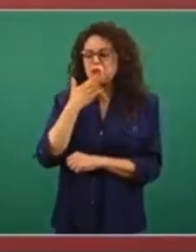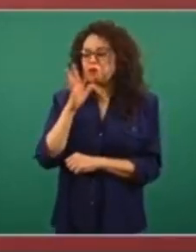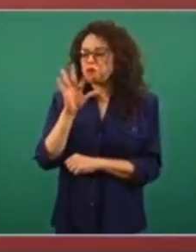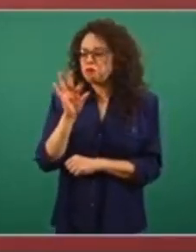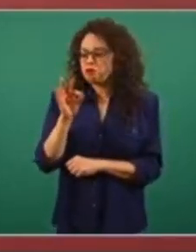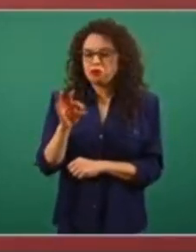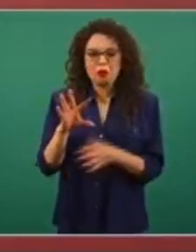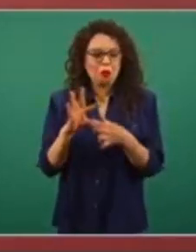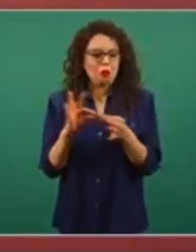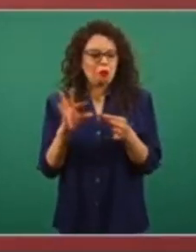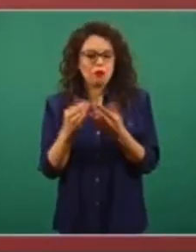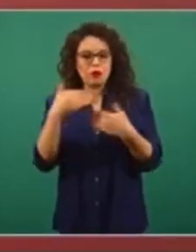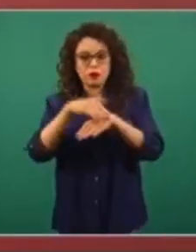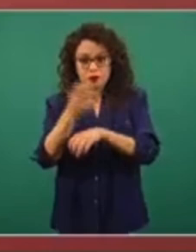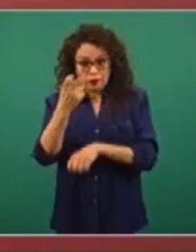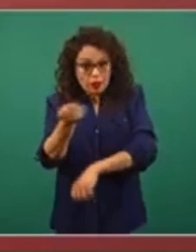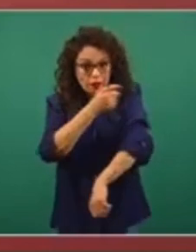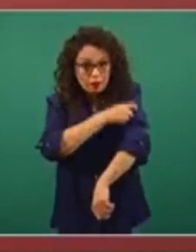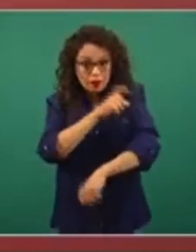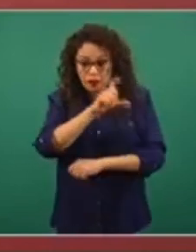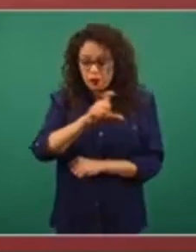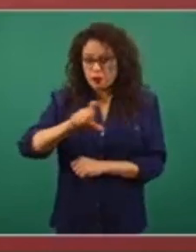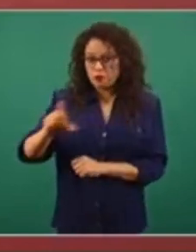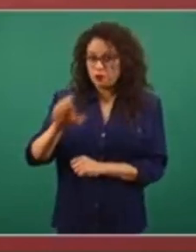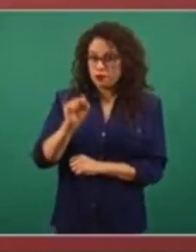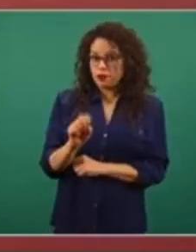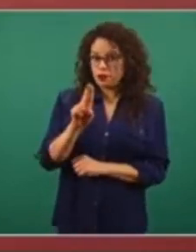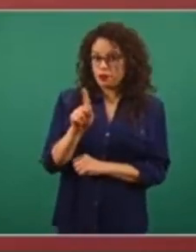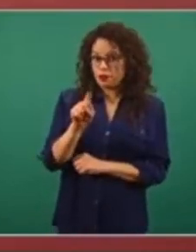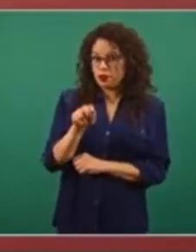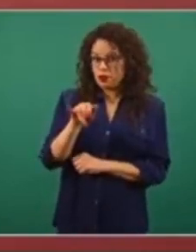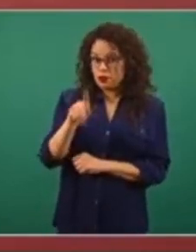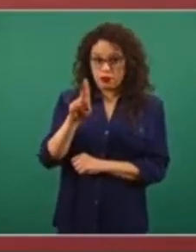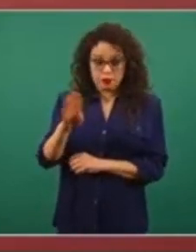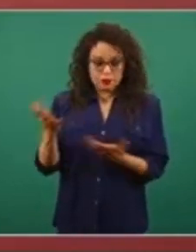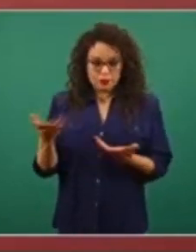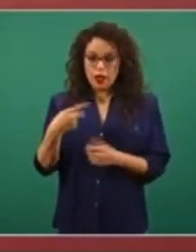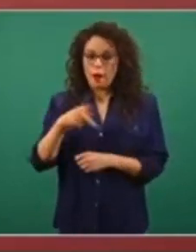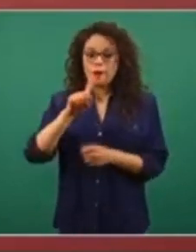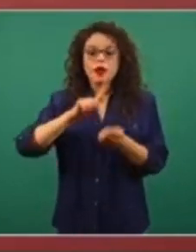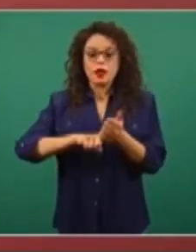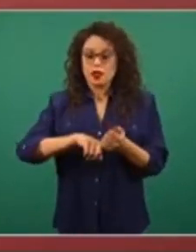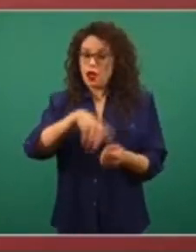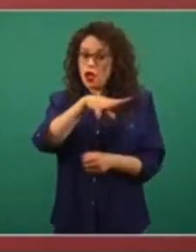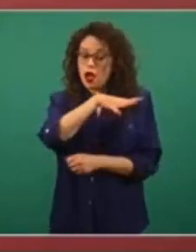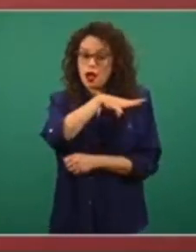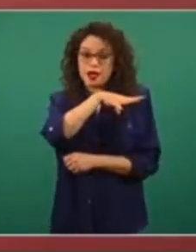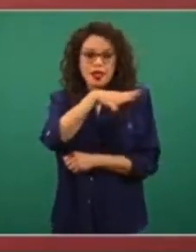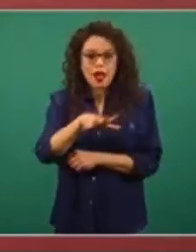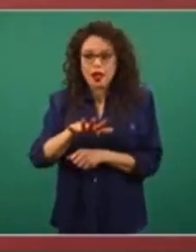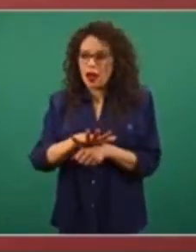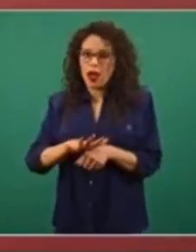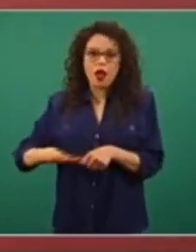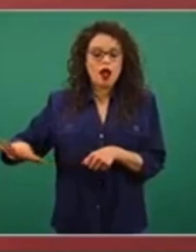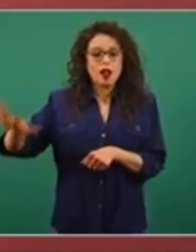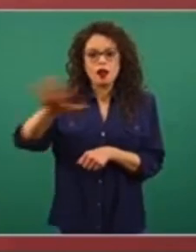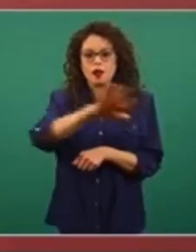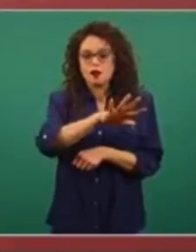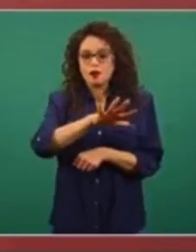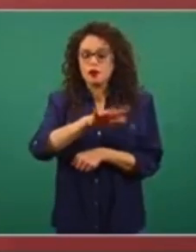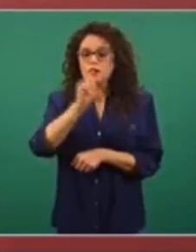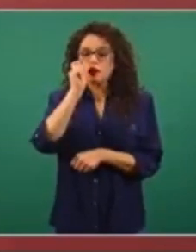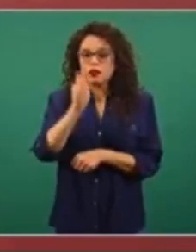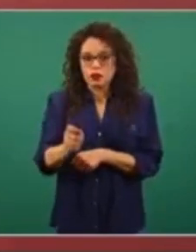vacuna Sputnik V, pero también esto de manera general involucra el prestigio, la credibilidad de todas las